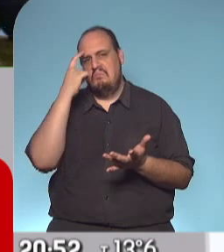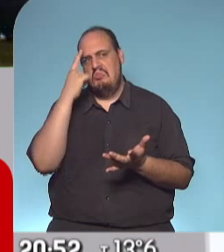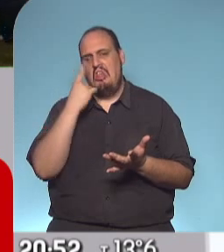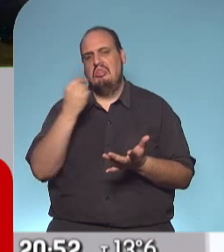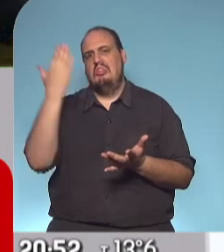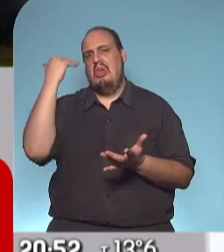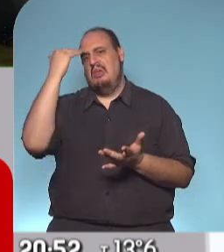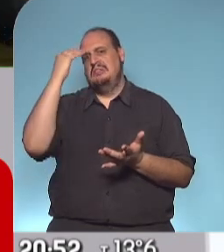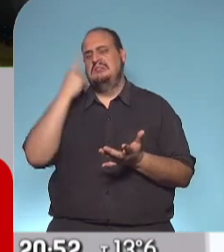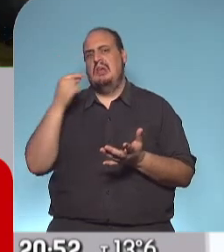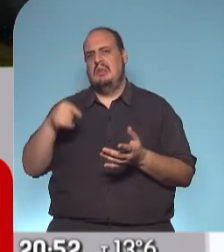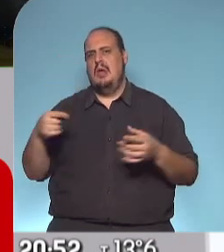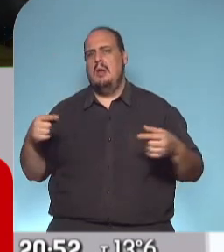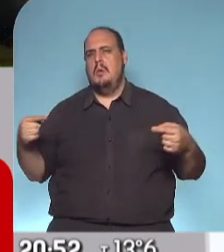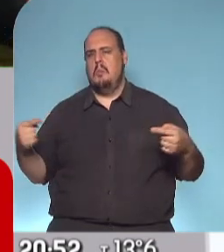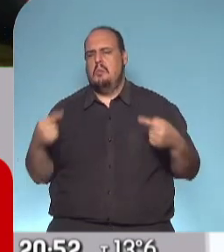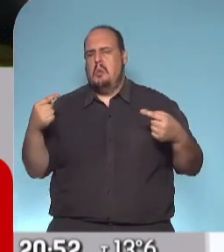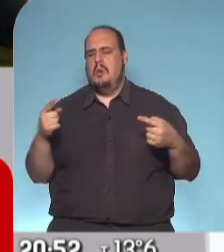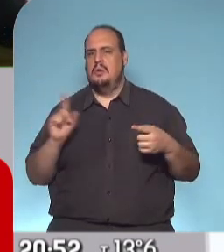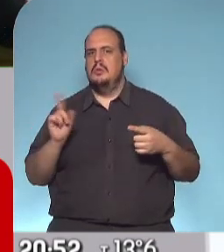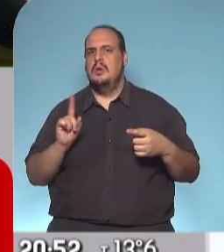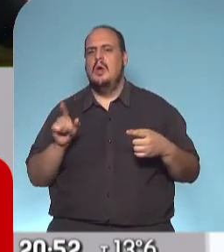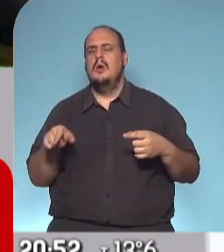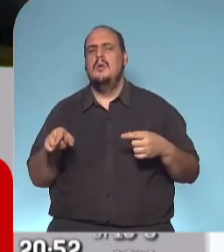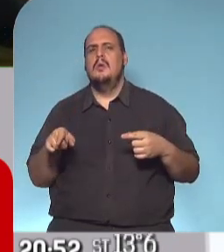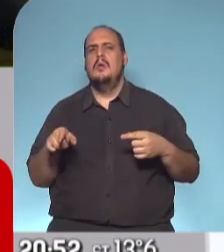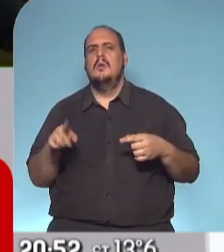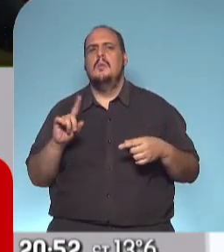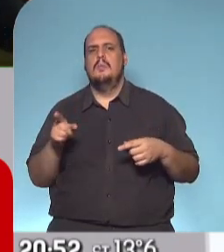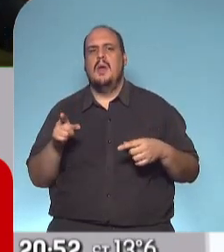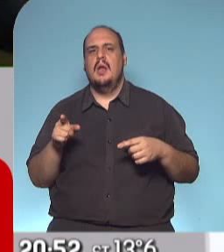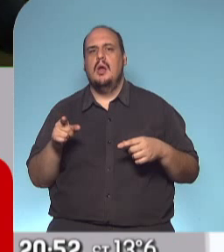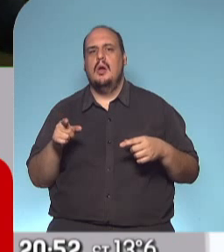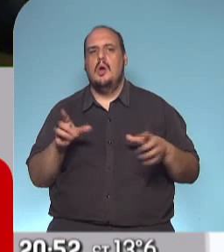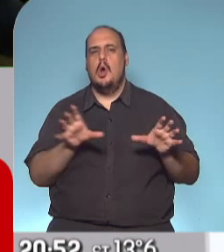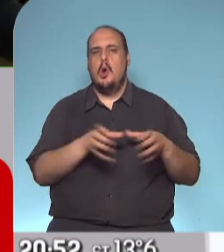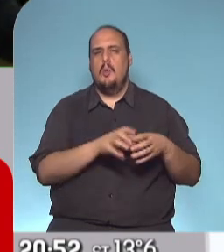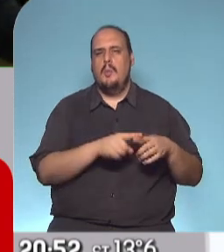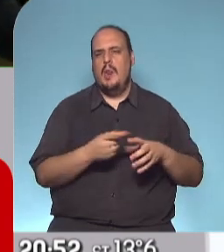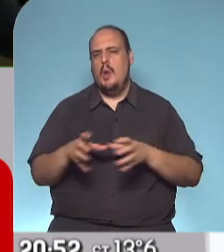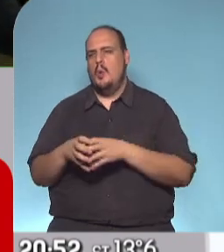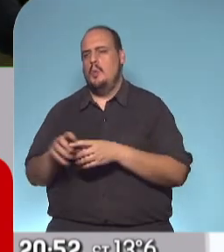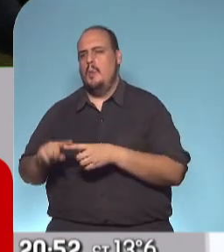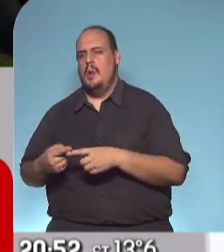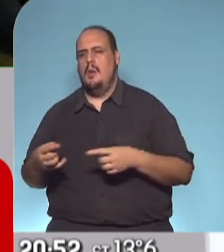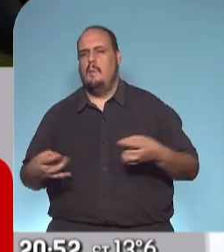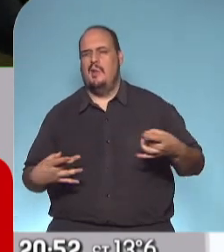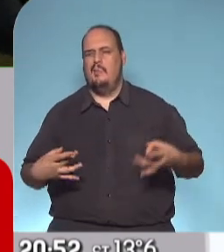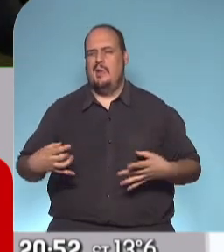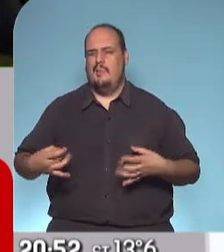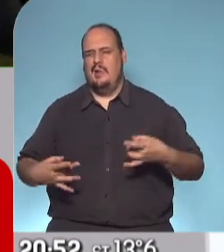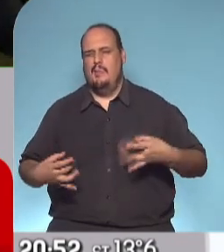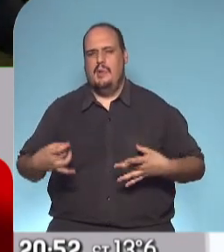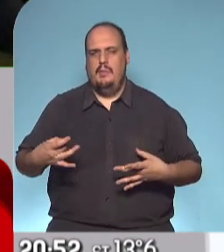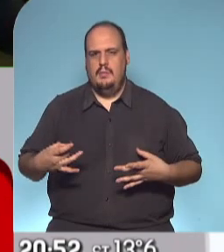había habido fuego cruzado, no en esa primera línea, pero sí en niveles inferiores. Cada uno con lo suyo, con las